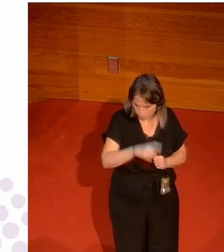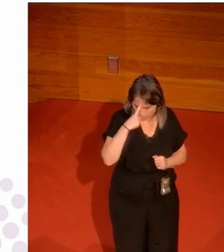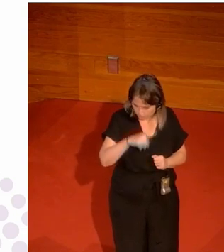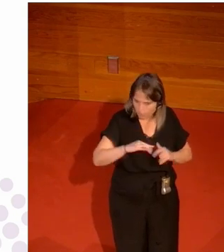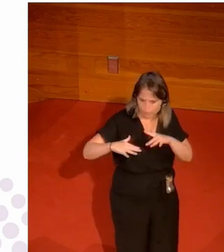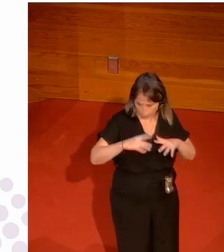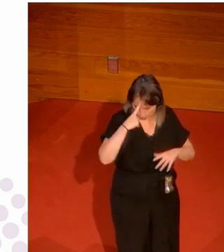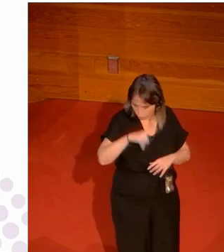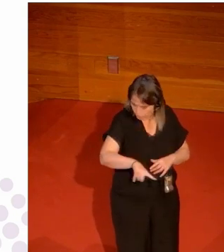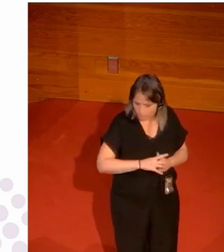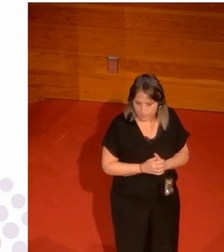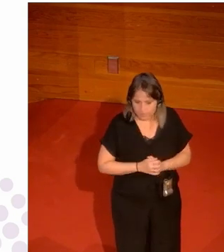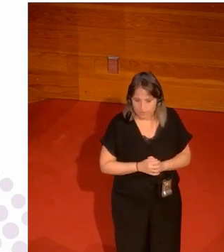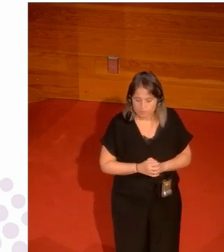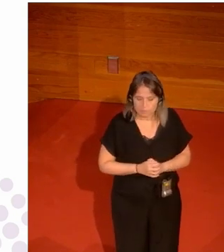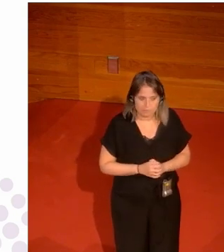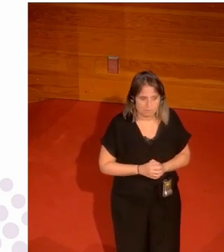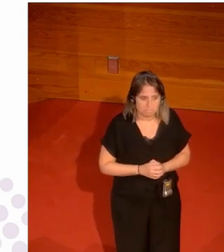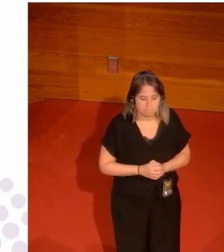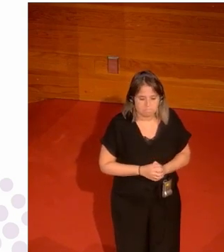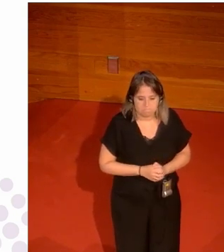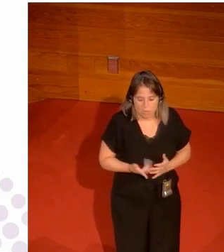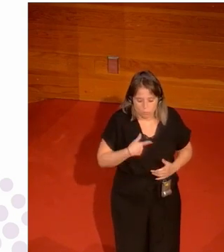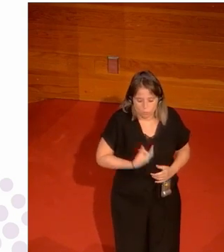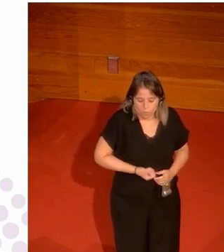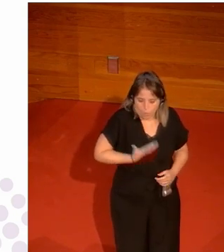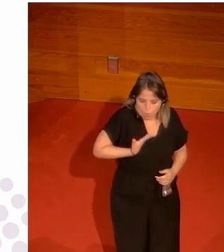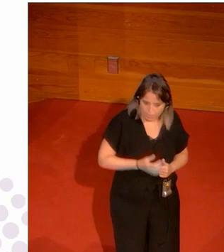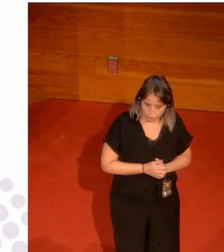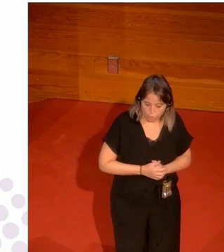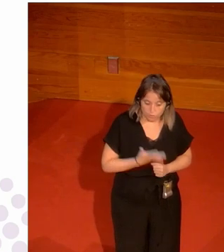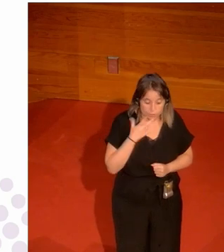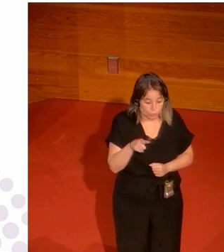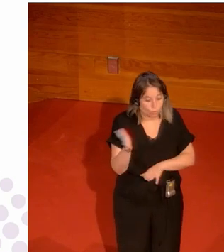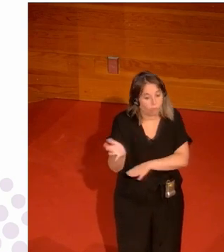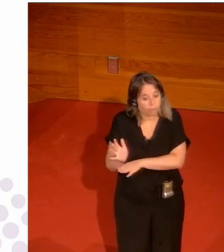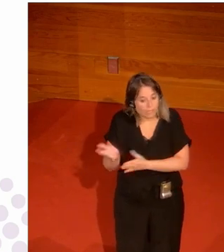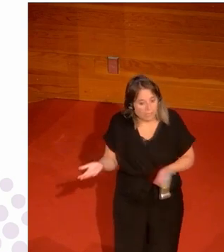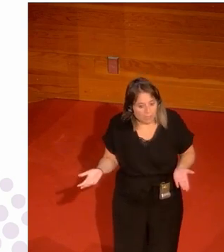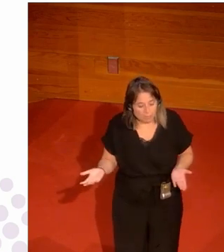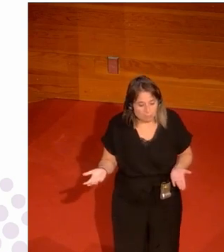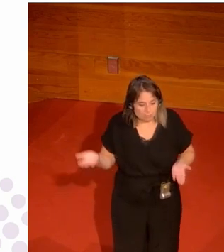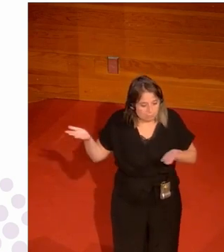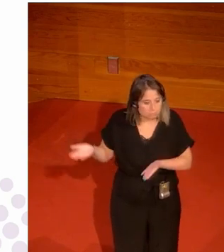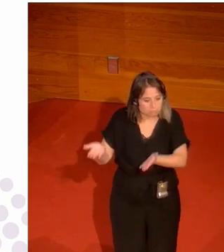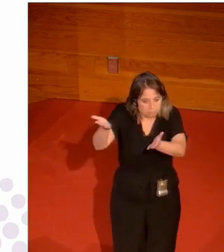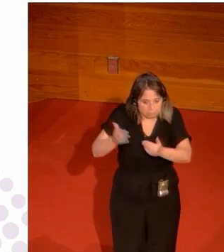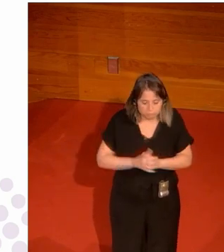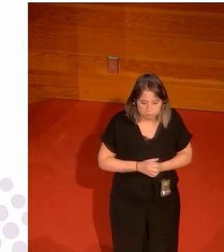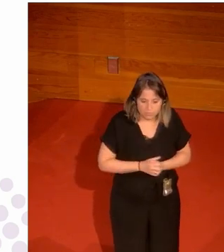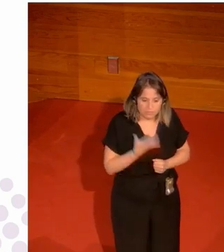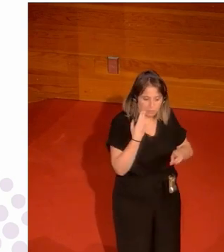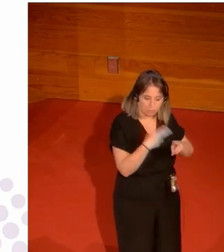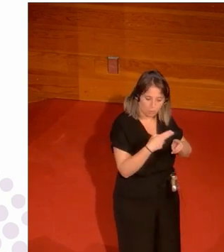mucho de fútbol también pero bueno esto es una vocación si quieres hacer cine pues a sociedad y si quieres hacer